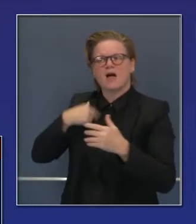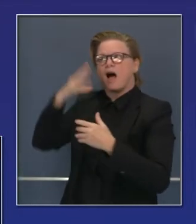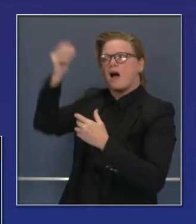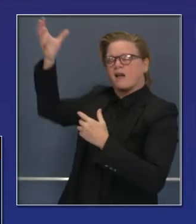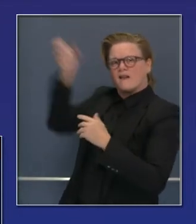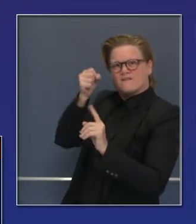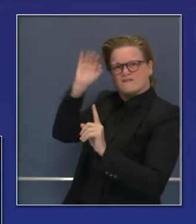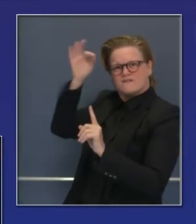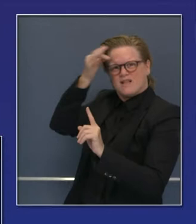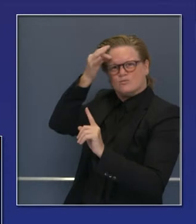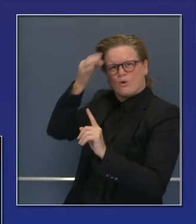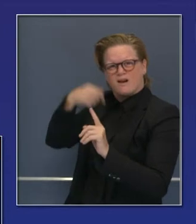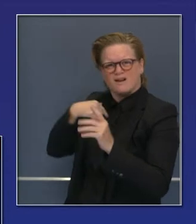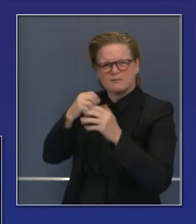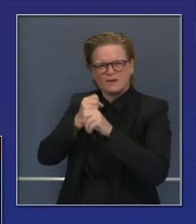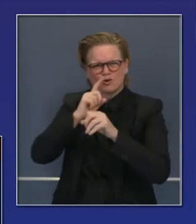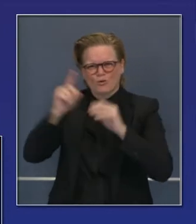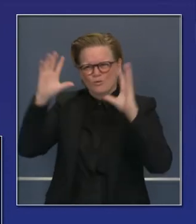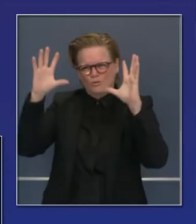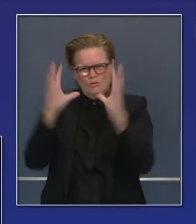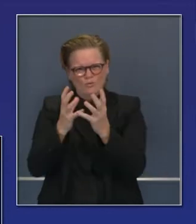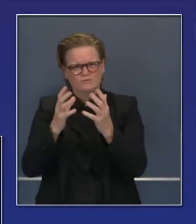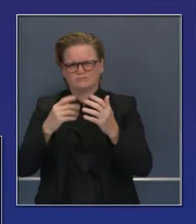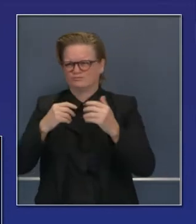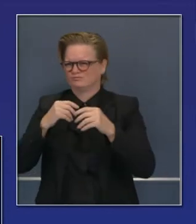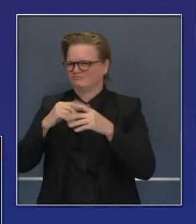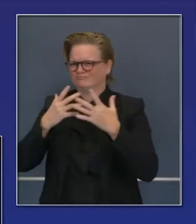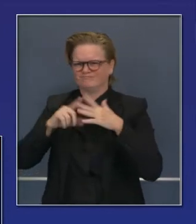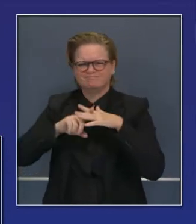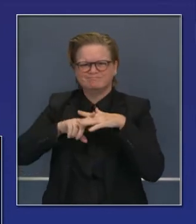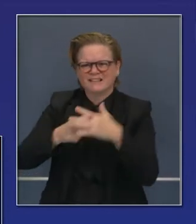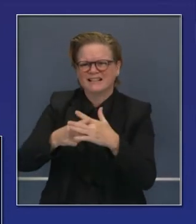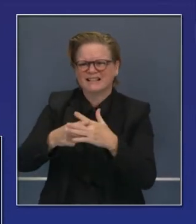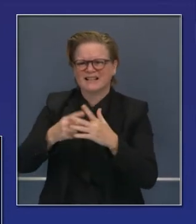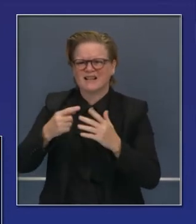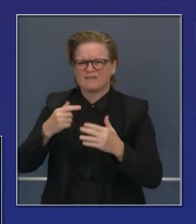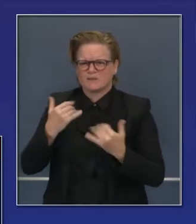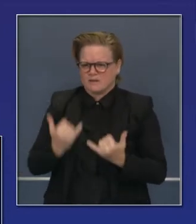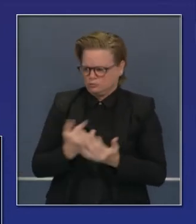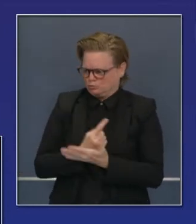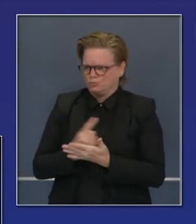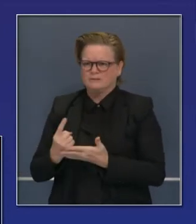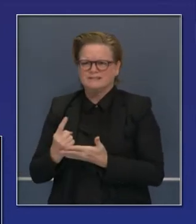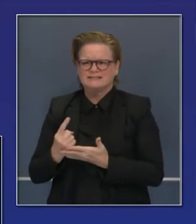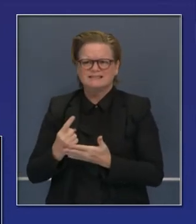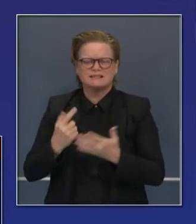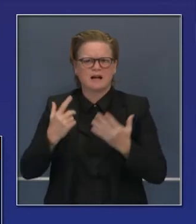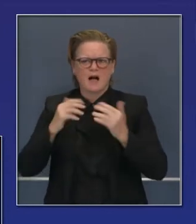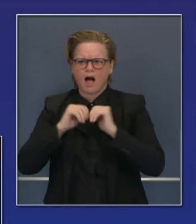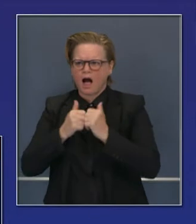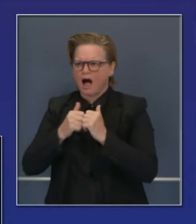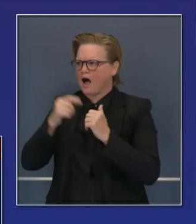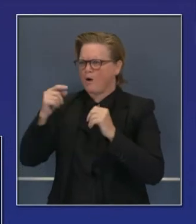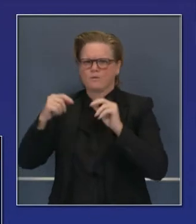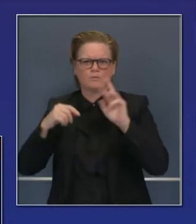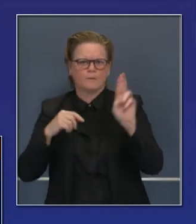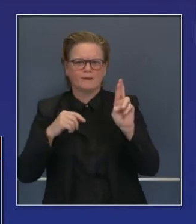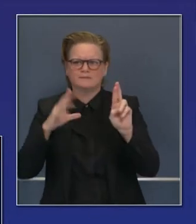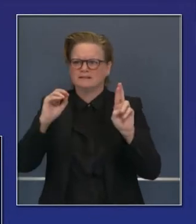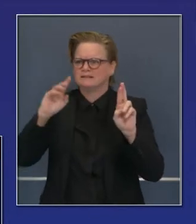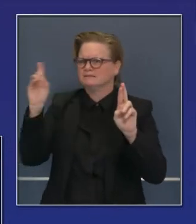Me siento mucho alivio por lo que hemos logrado en cuanto a los esfuerzos